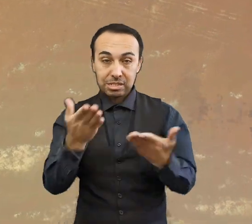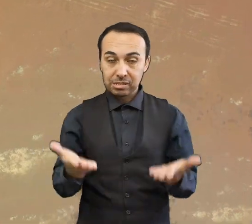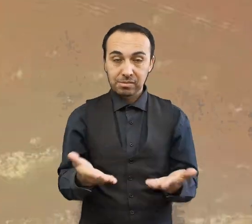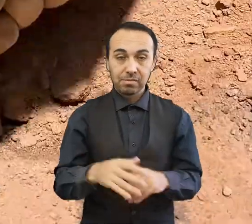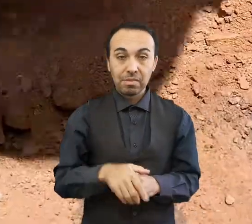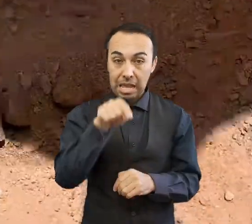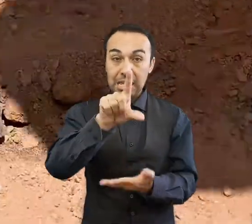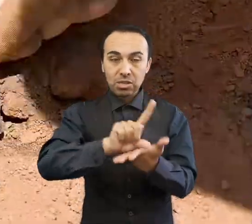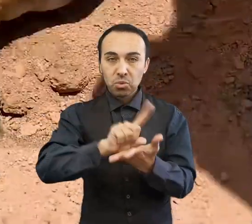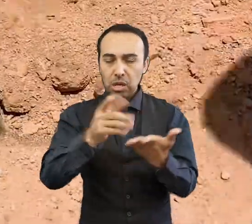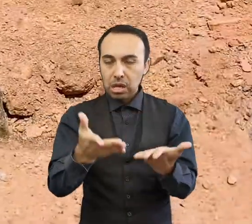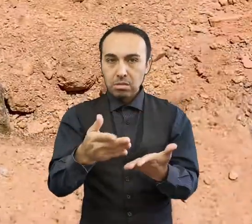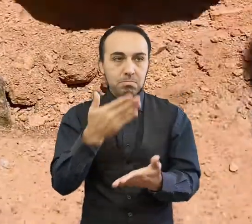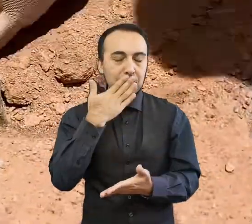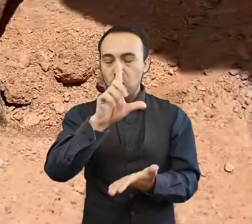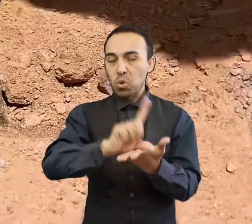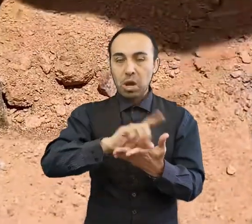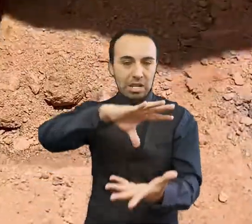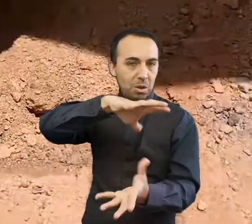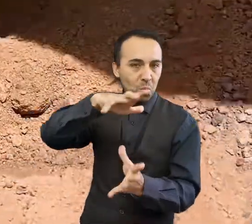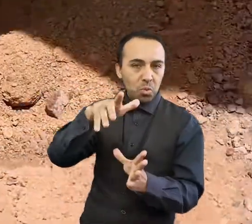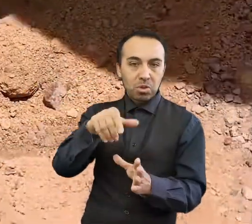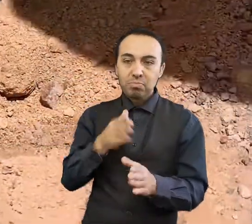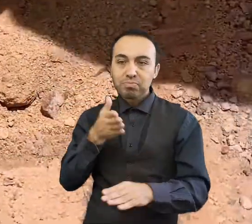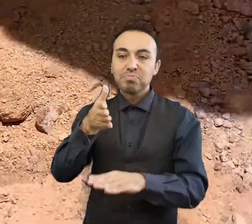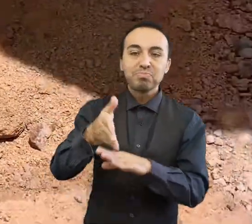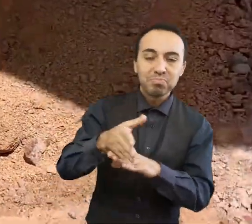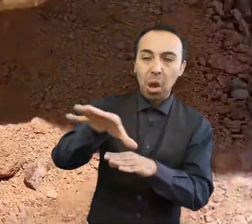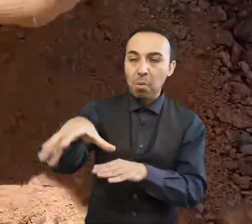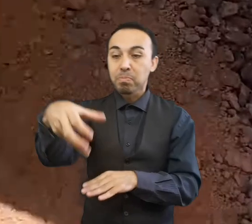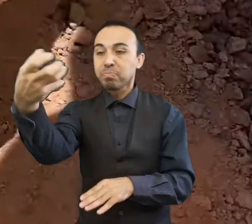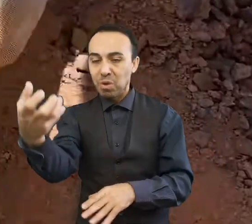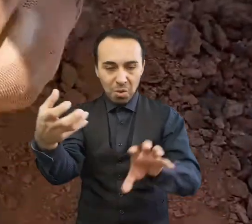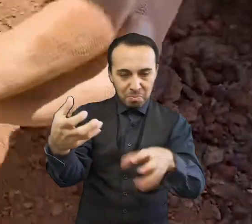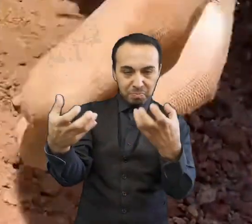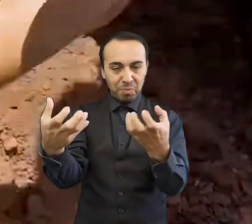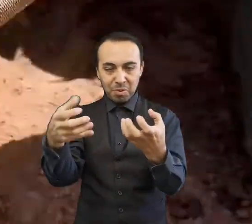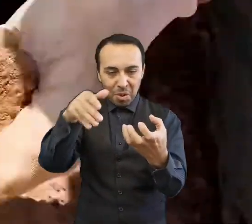lugares del mundo donde ir a buscar estas rocas extraterrestres para estudiarlas.